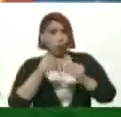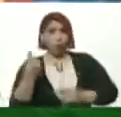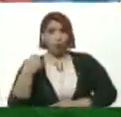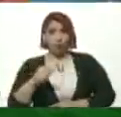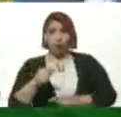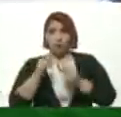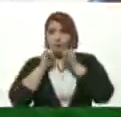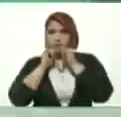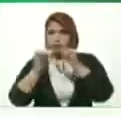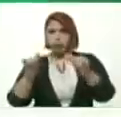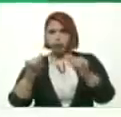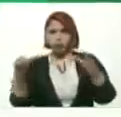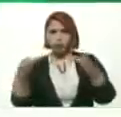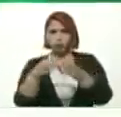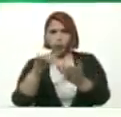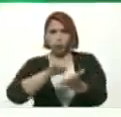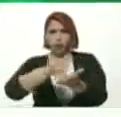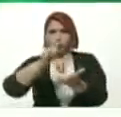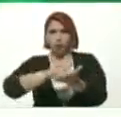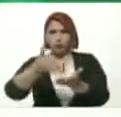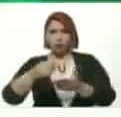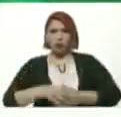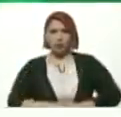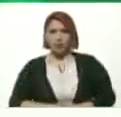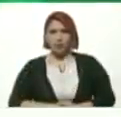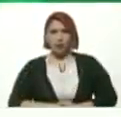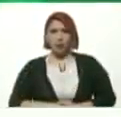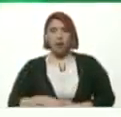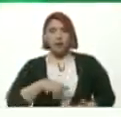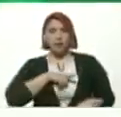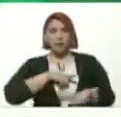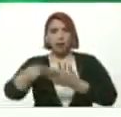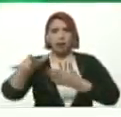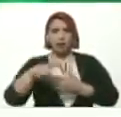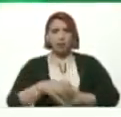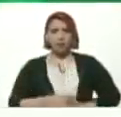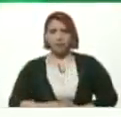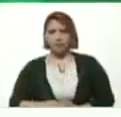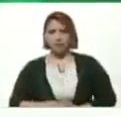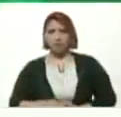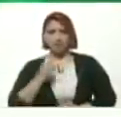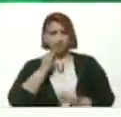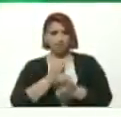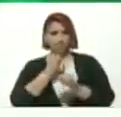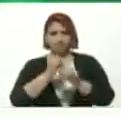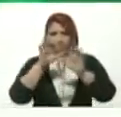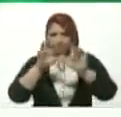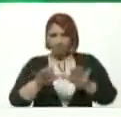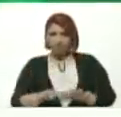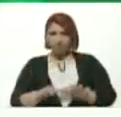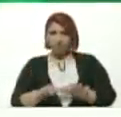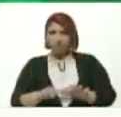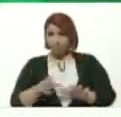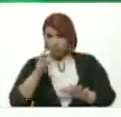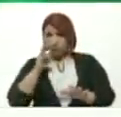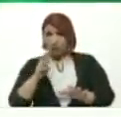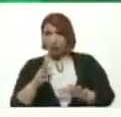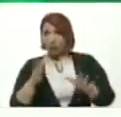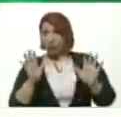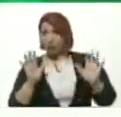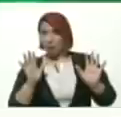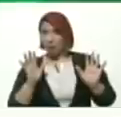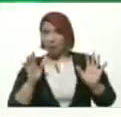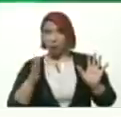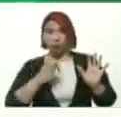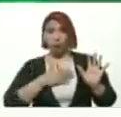Corre En los grupos de whatsapp En los grupos de telegram En las redes sociales Te das cuenta Yo